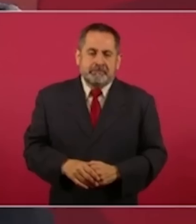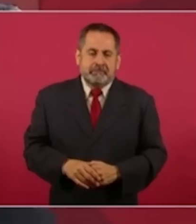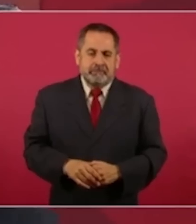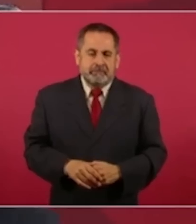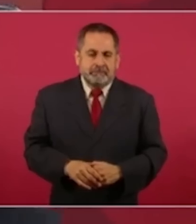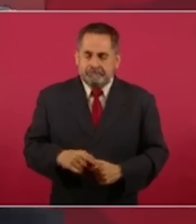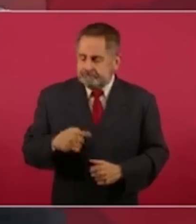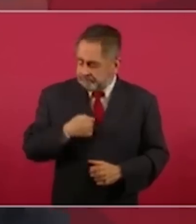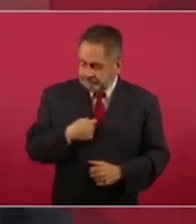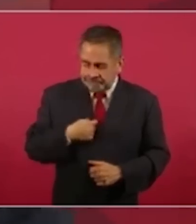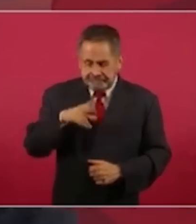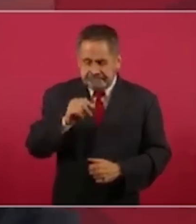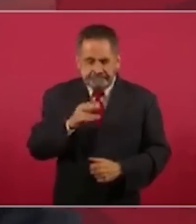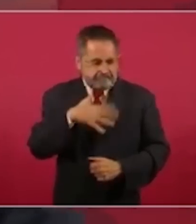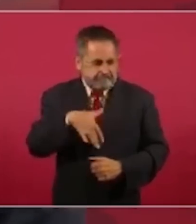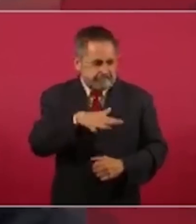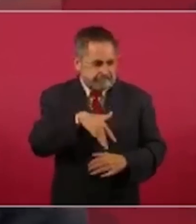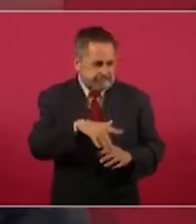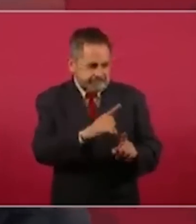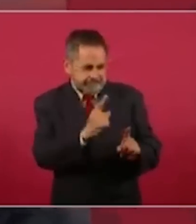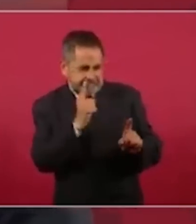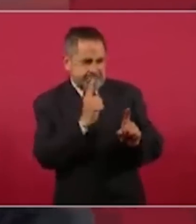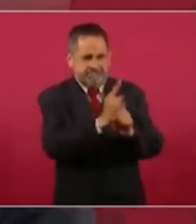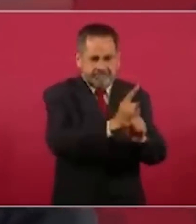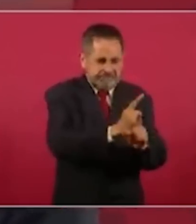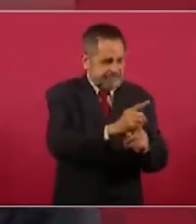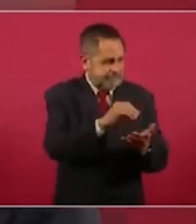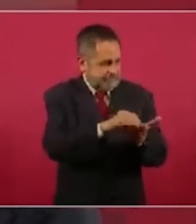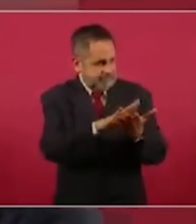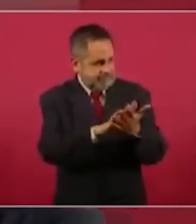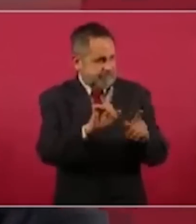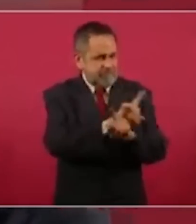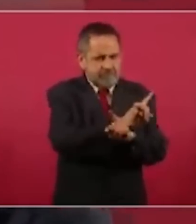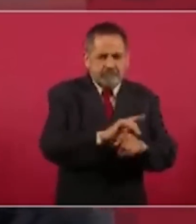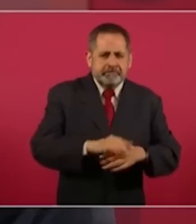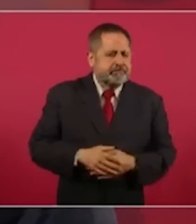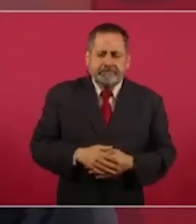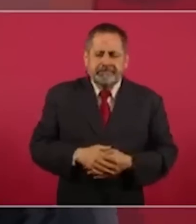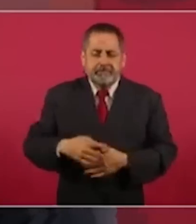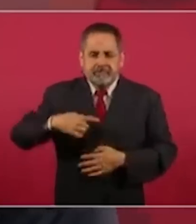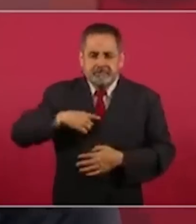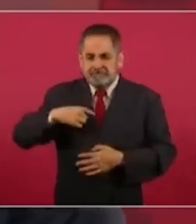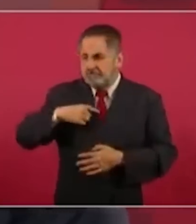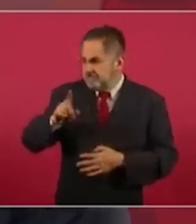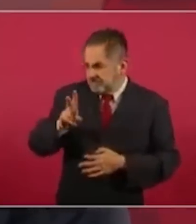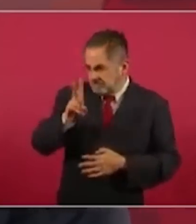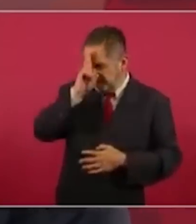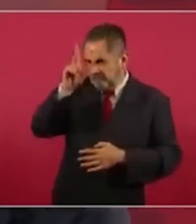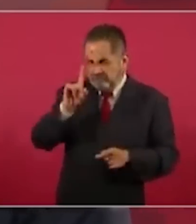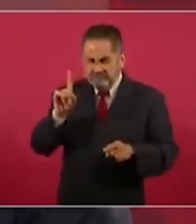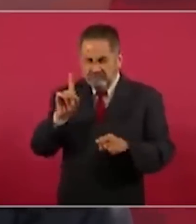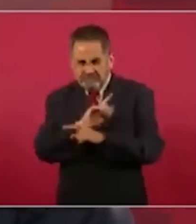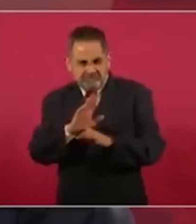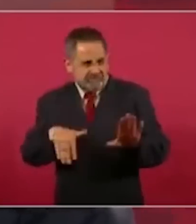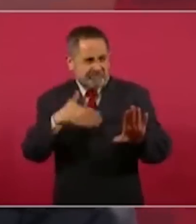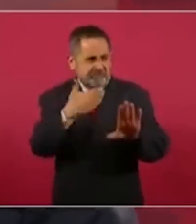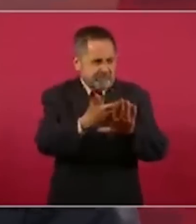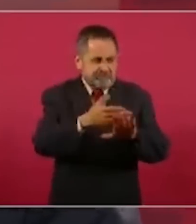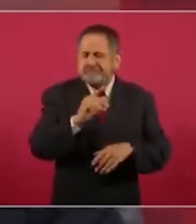Nosotros no perseguimos a nadie, no es mi fuerte la venganza, no fabricamos delitos,